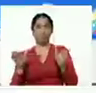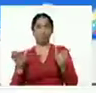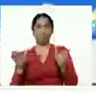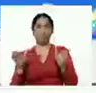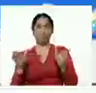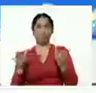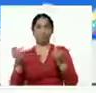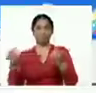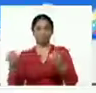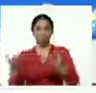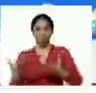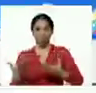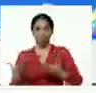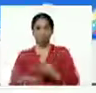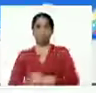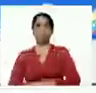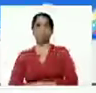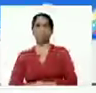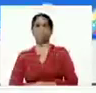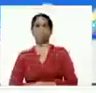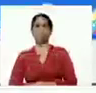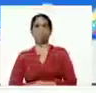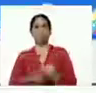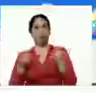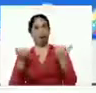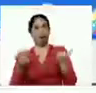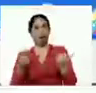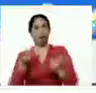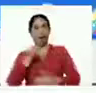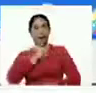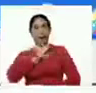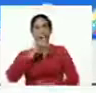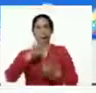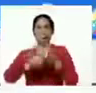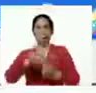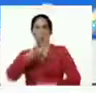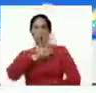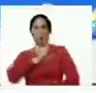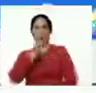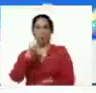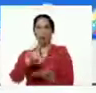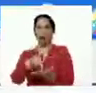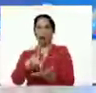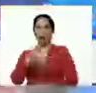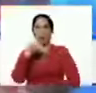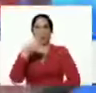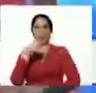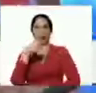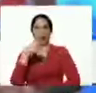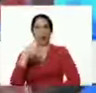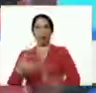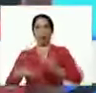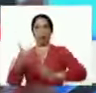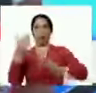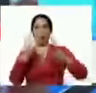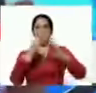Me mandaron, ahora Sila y yo llegamos en la tardecita a la casita,